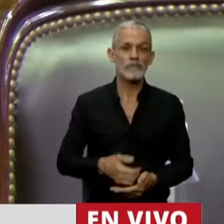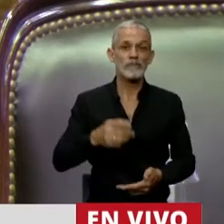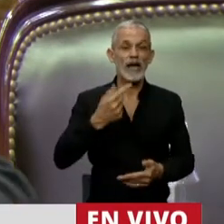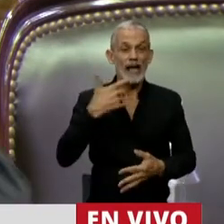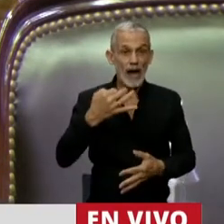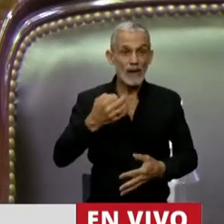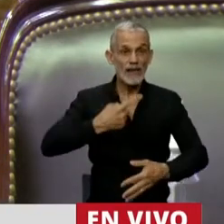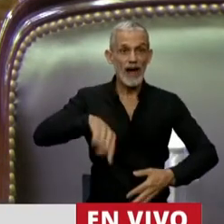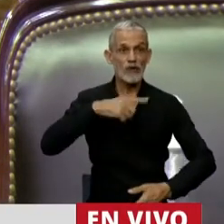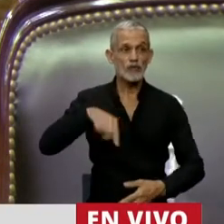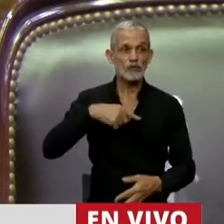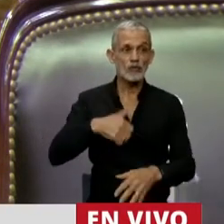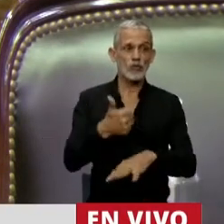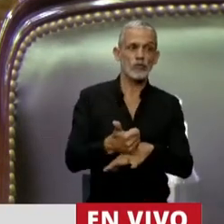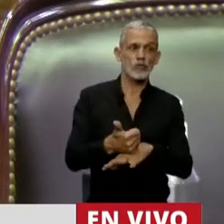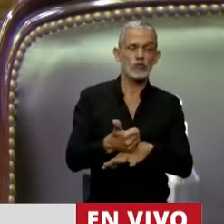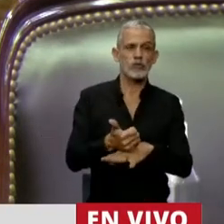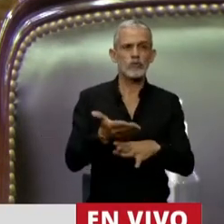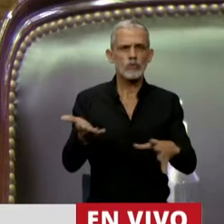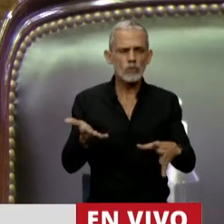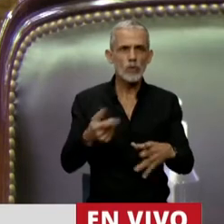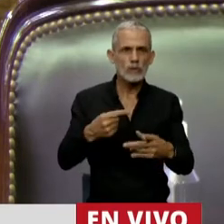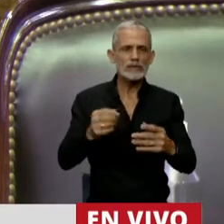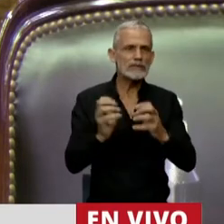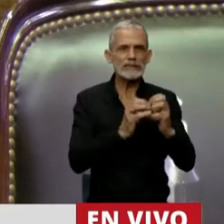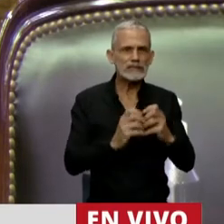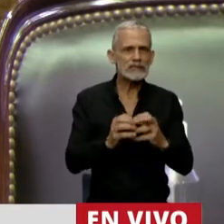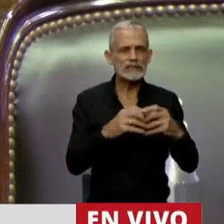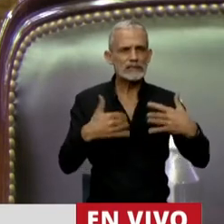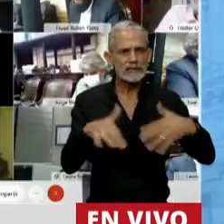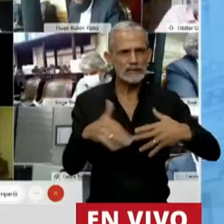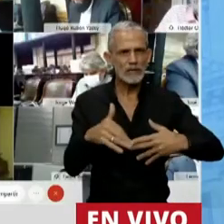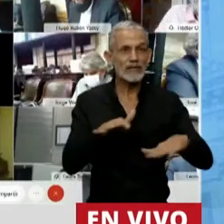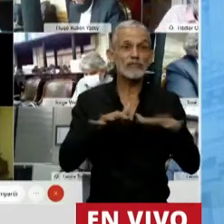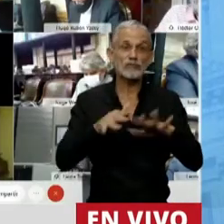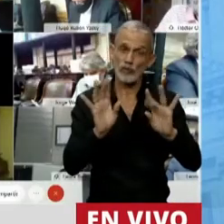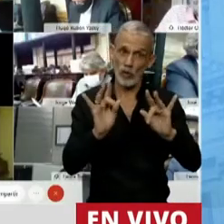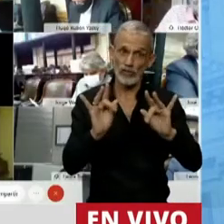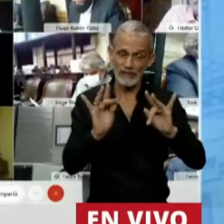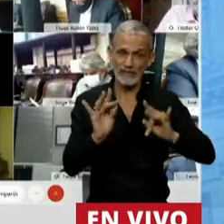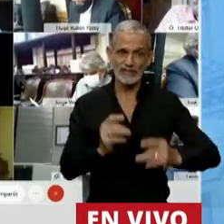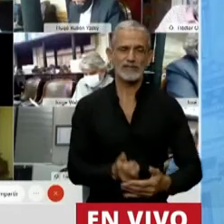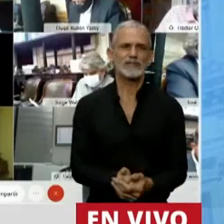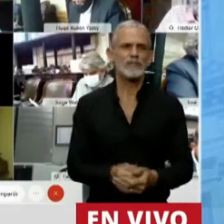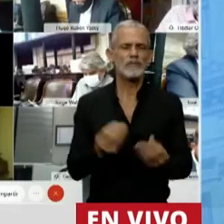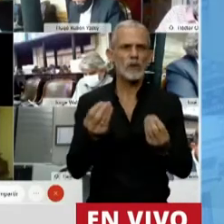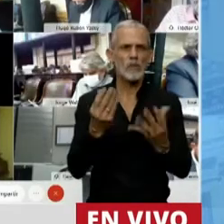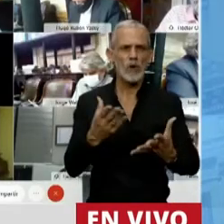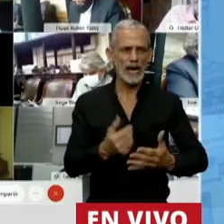en el marco de un debate en una situación compleja. Bueno,